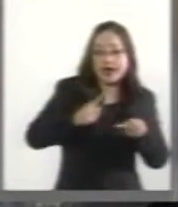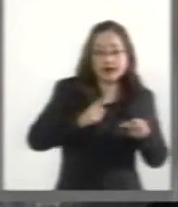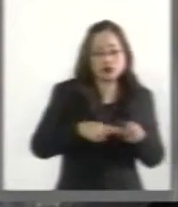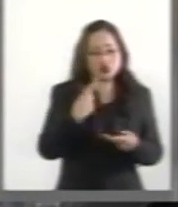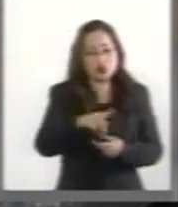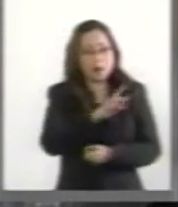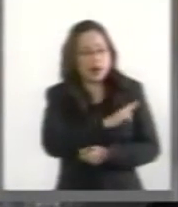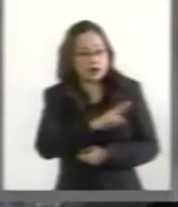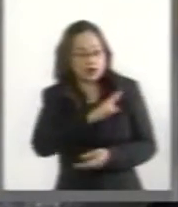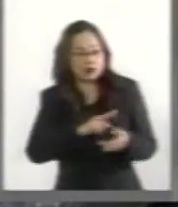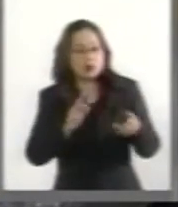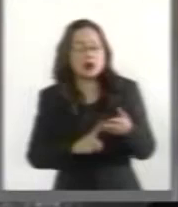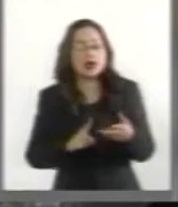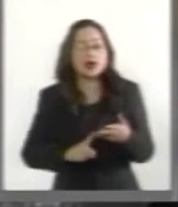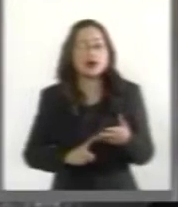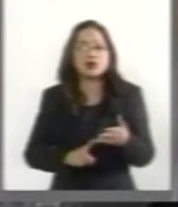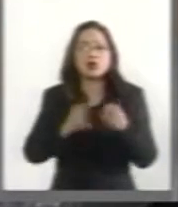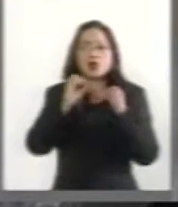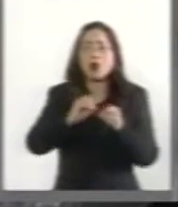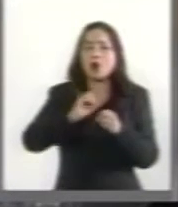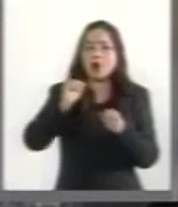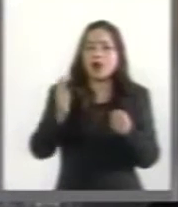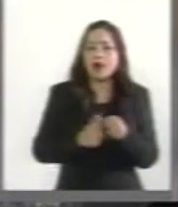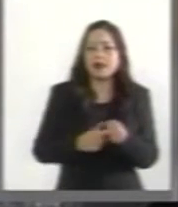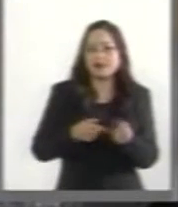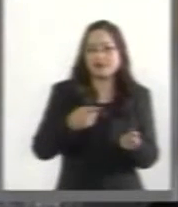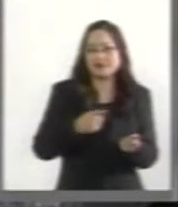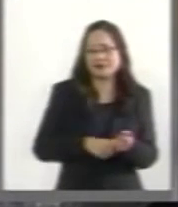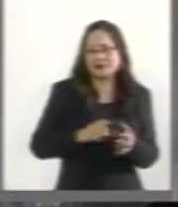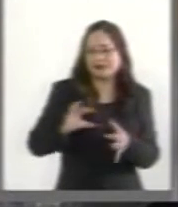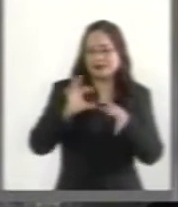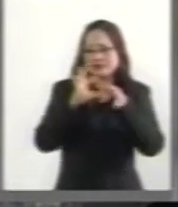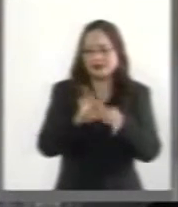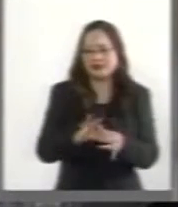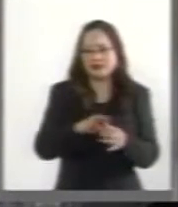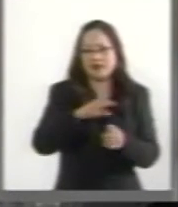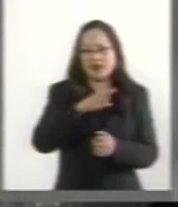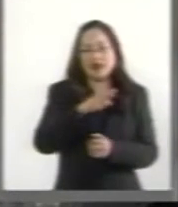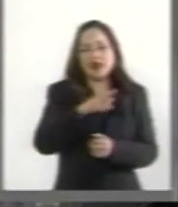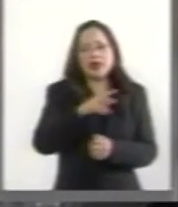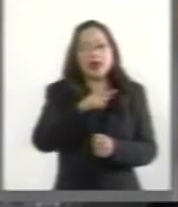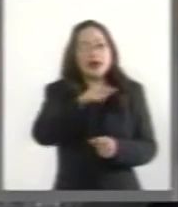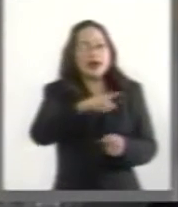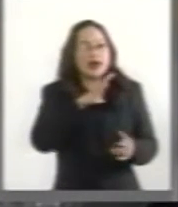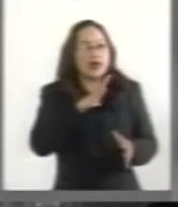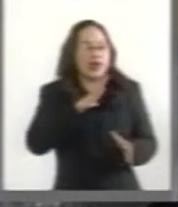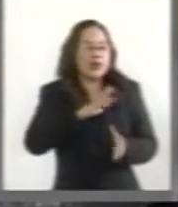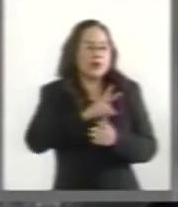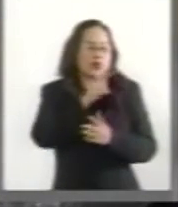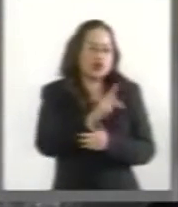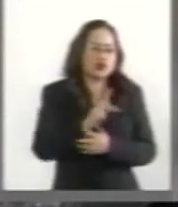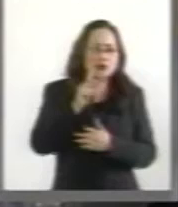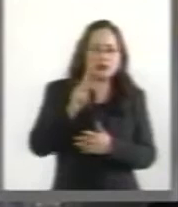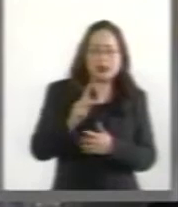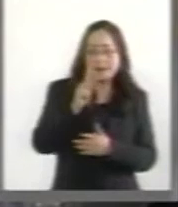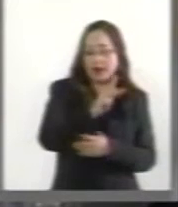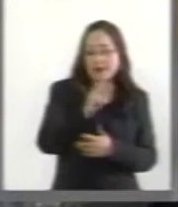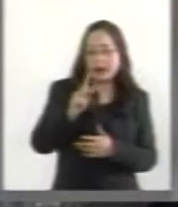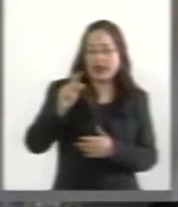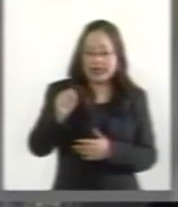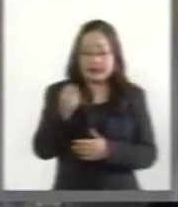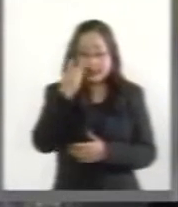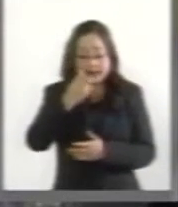privado o bien la contraída mediante la suscripción de los llamados proyectos de prestación de servicios PPS,